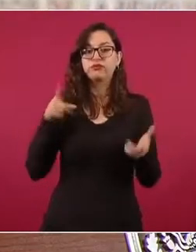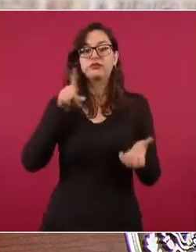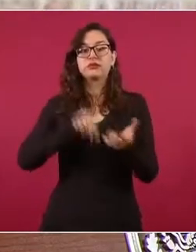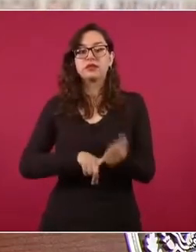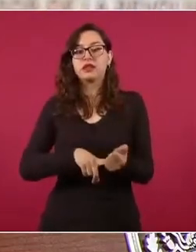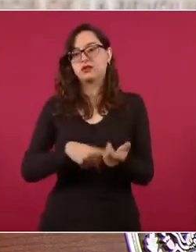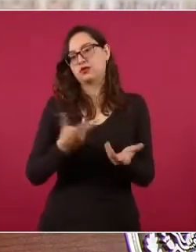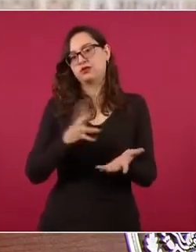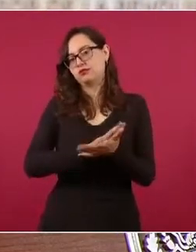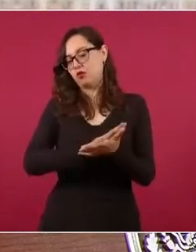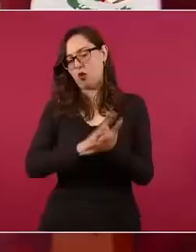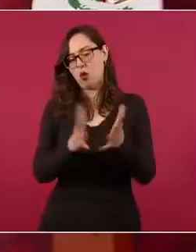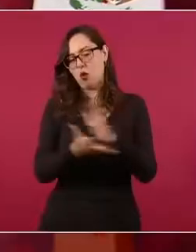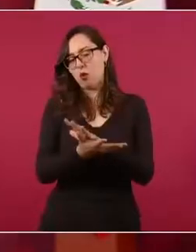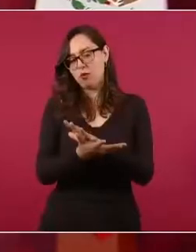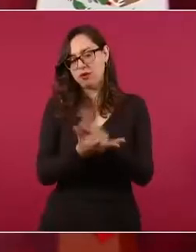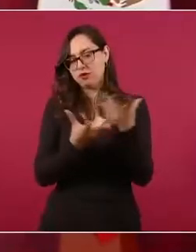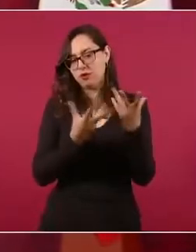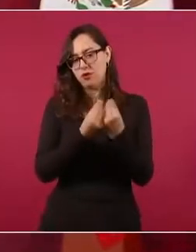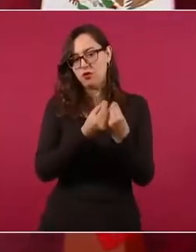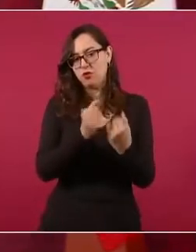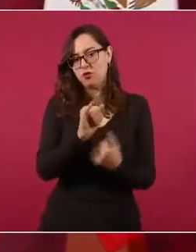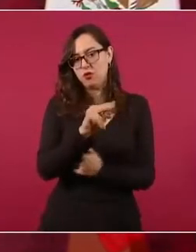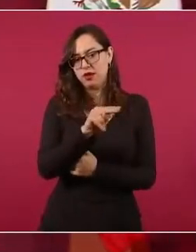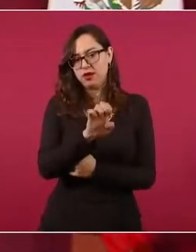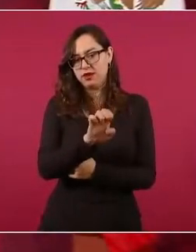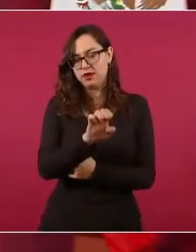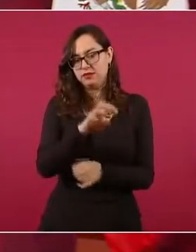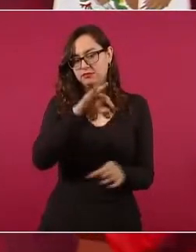electoral.